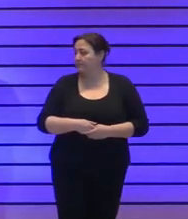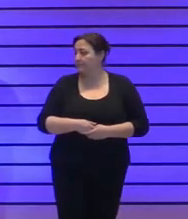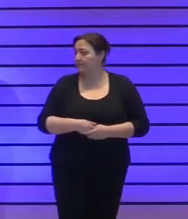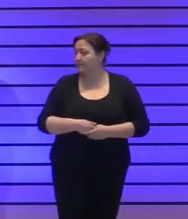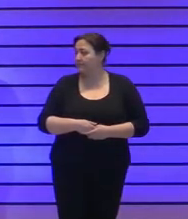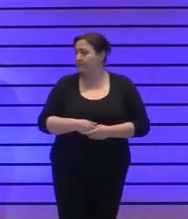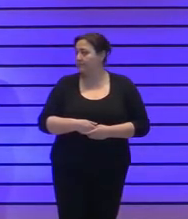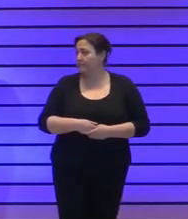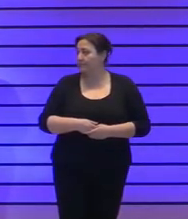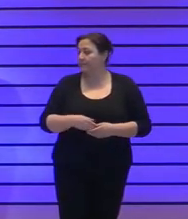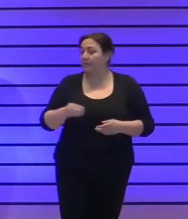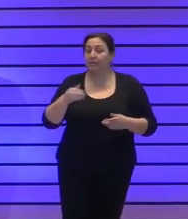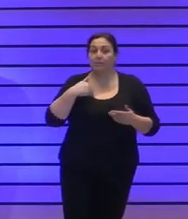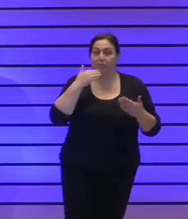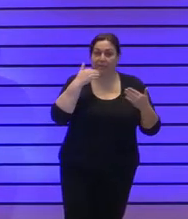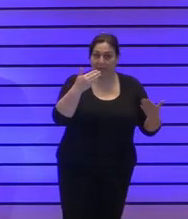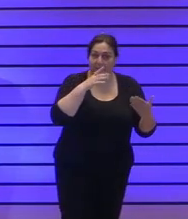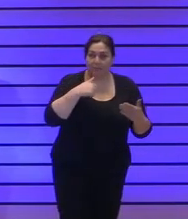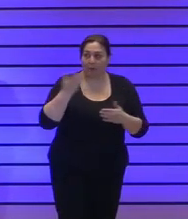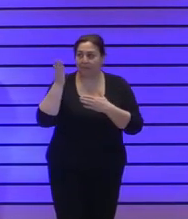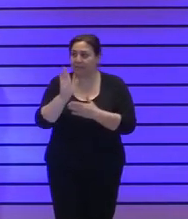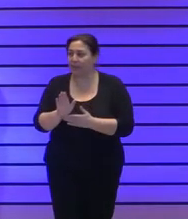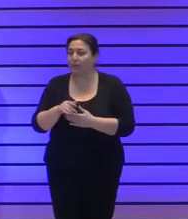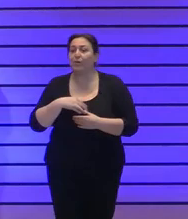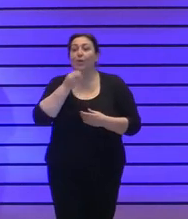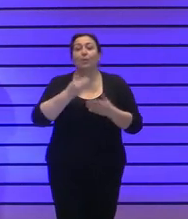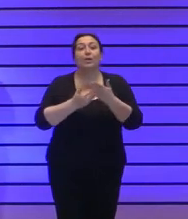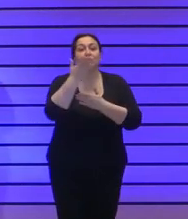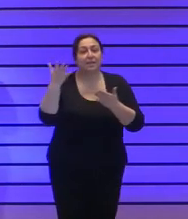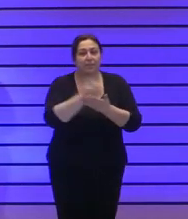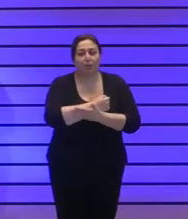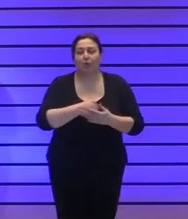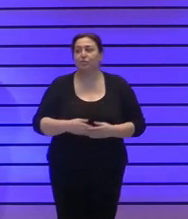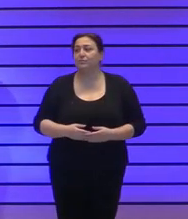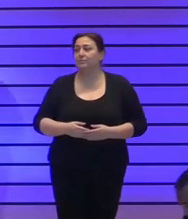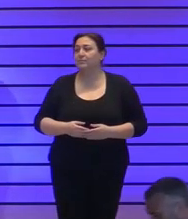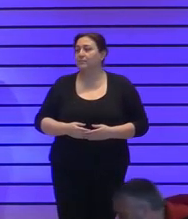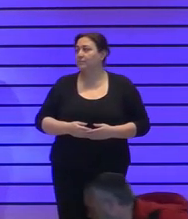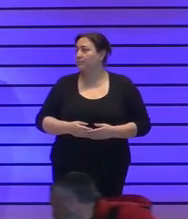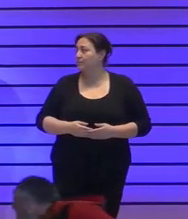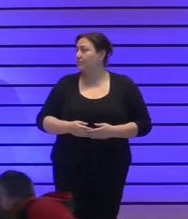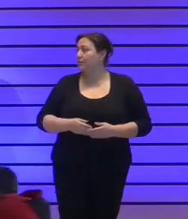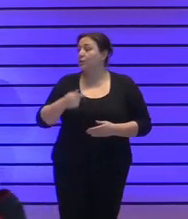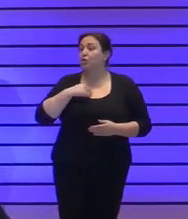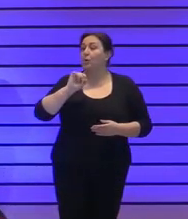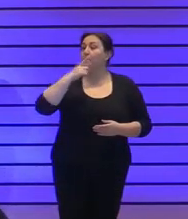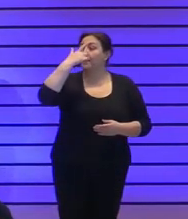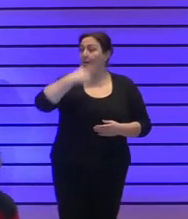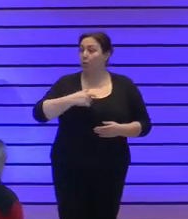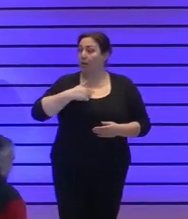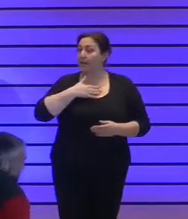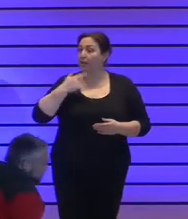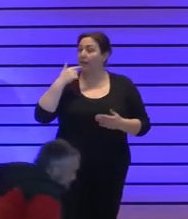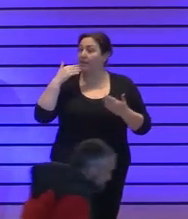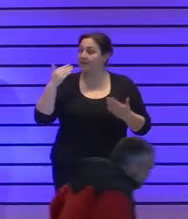muchas gracias gracias por la presentación muy buenos días a todos bueno yo en primer lugar quiero dar las